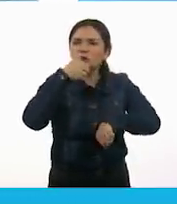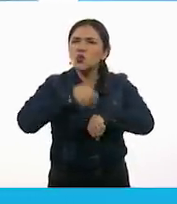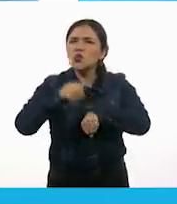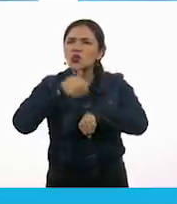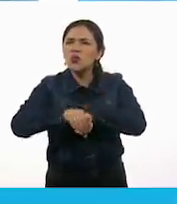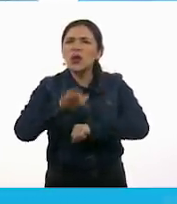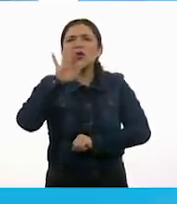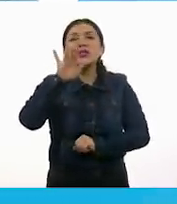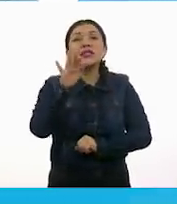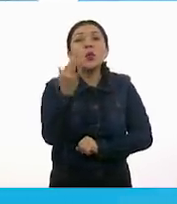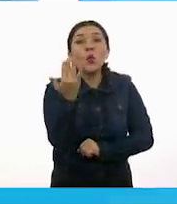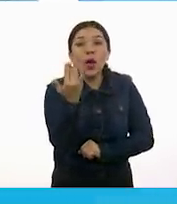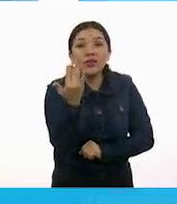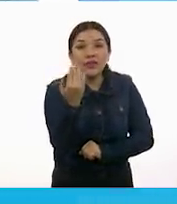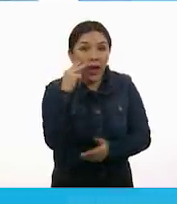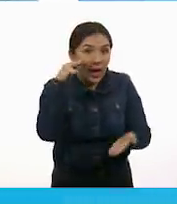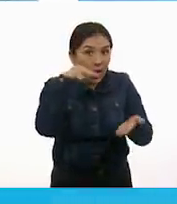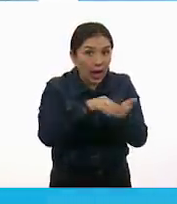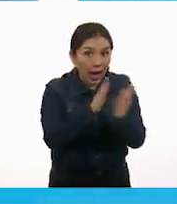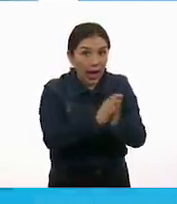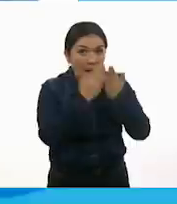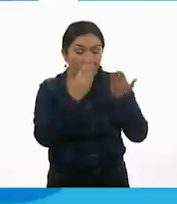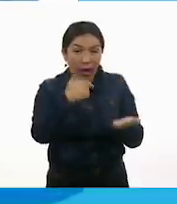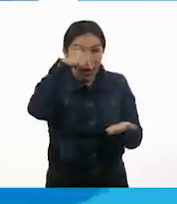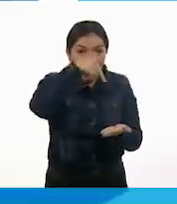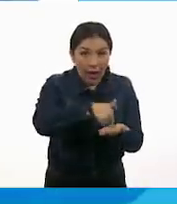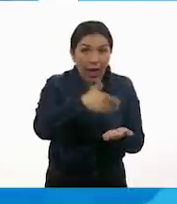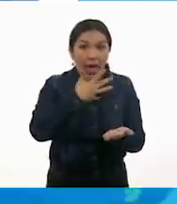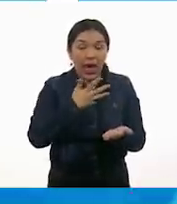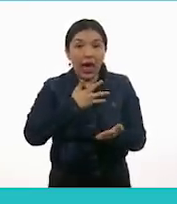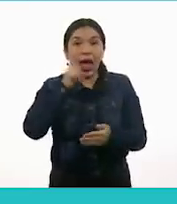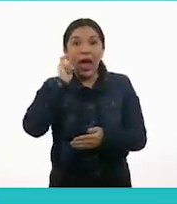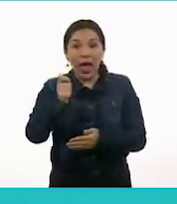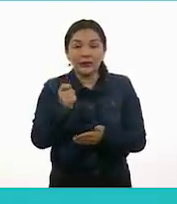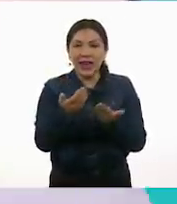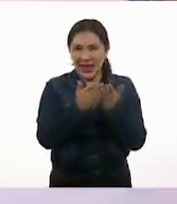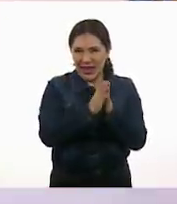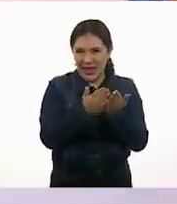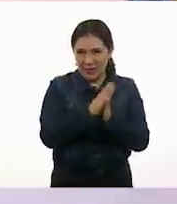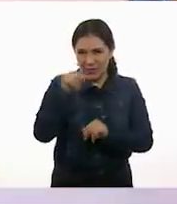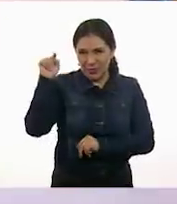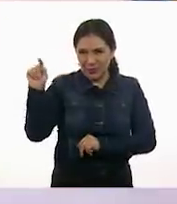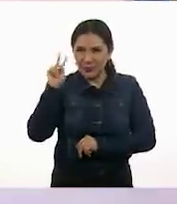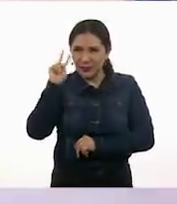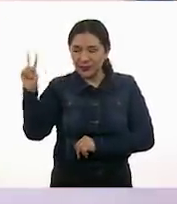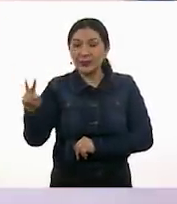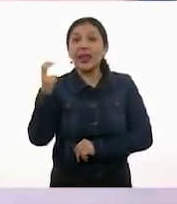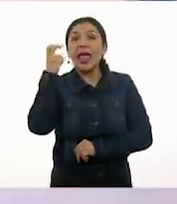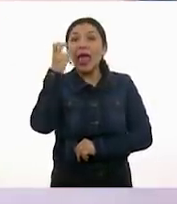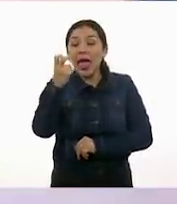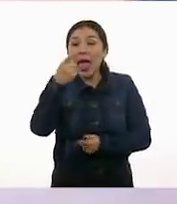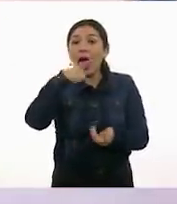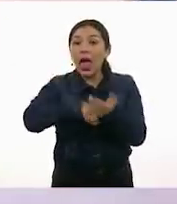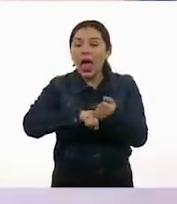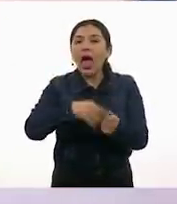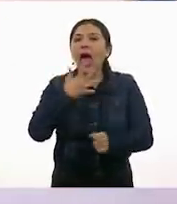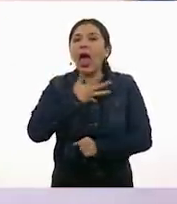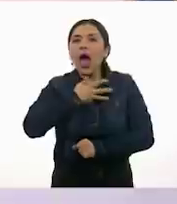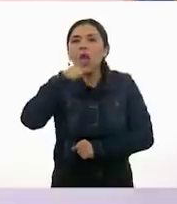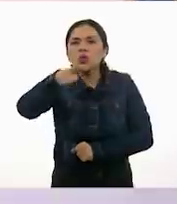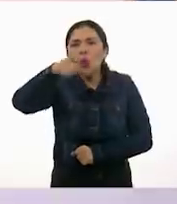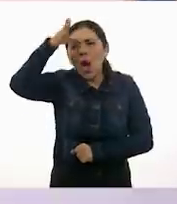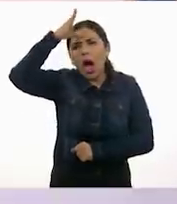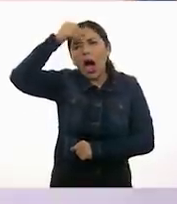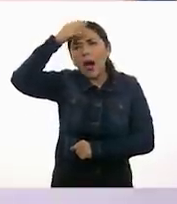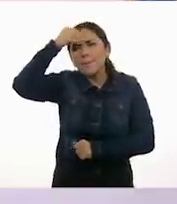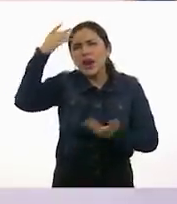página 50. En esta página que tengo de este lado. Porque ahí nos enseña algunos